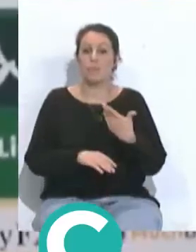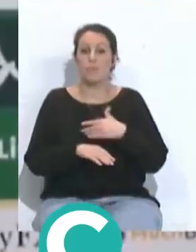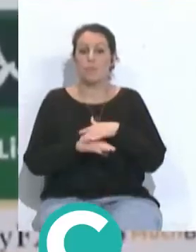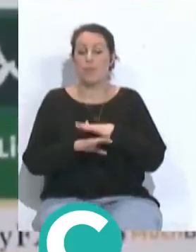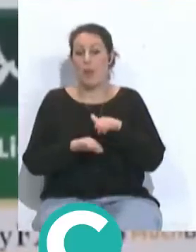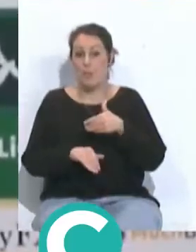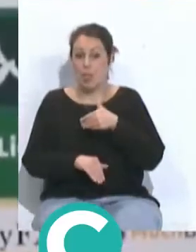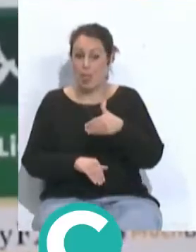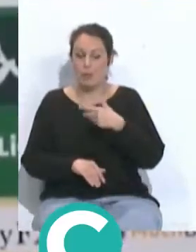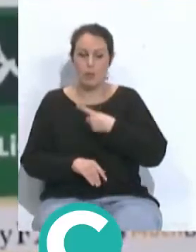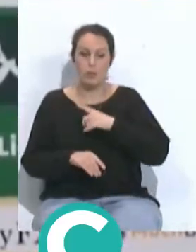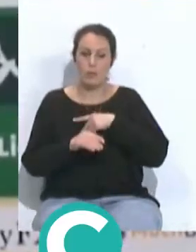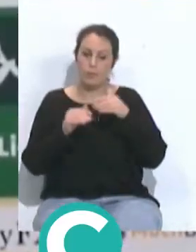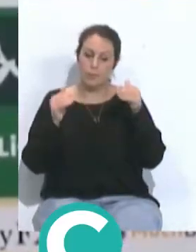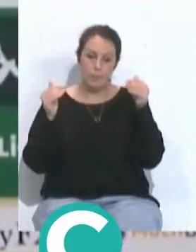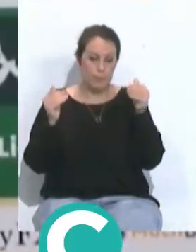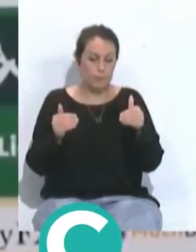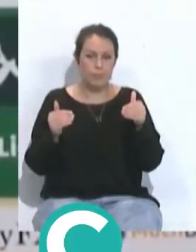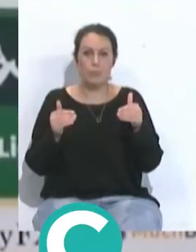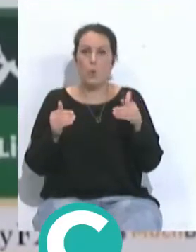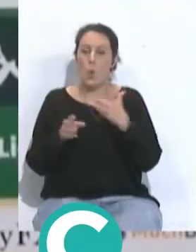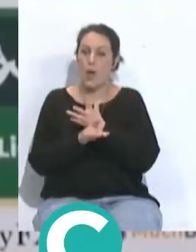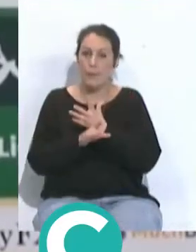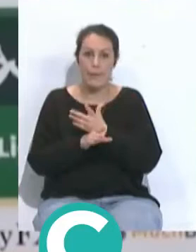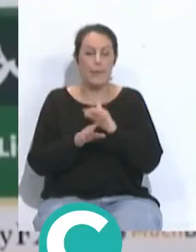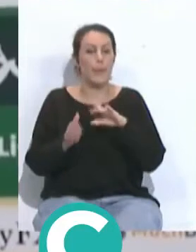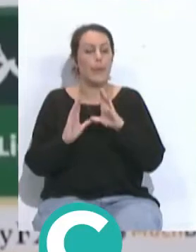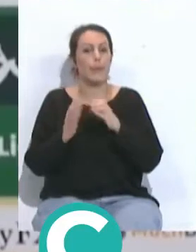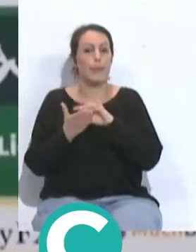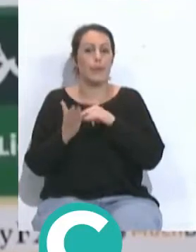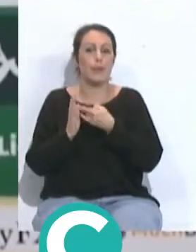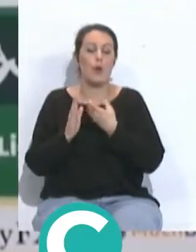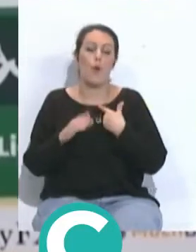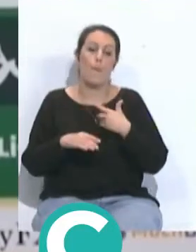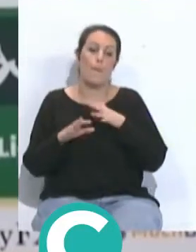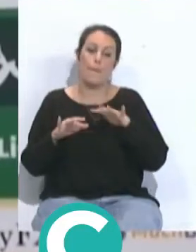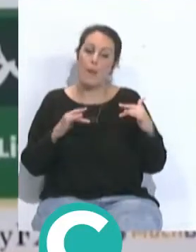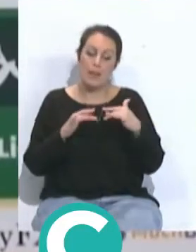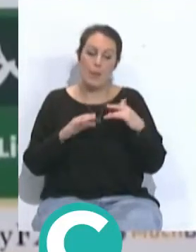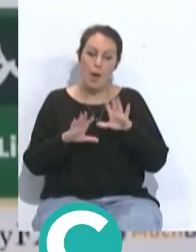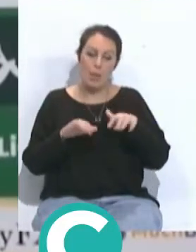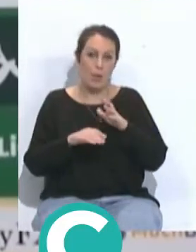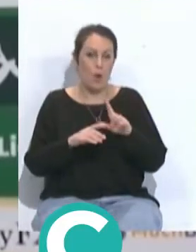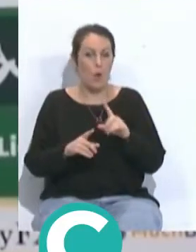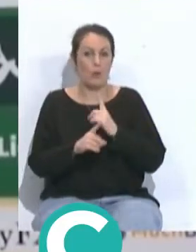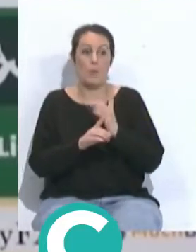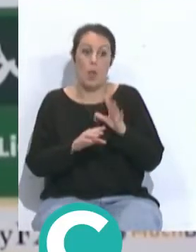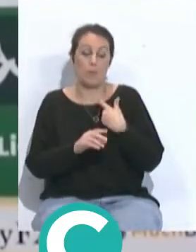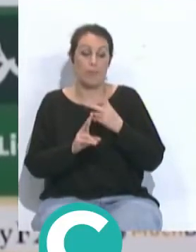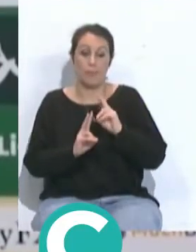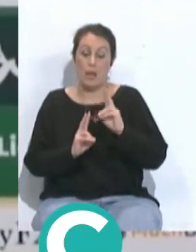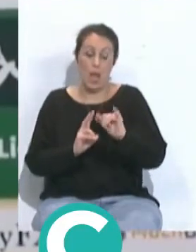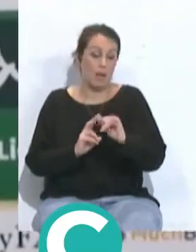más adelante tenemos que estar más centrados ahora sí en los jugadores y el cuerpo técnico en el partido contra el Cádiz pero como digo me alegra mucho que haya esa respuesta